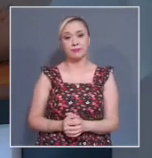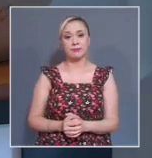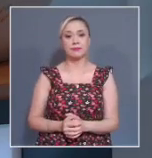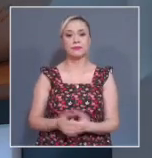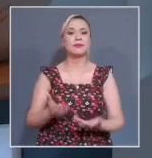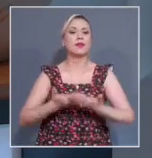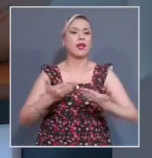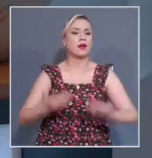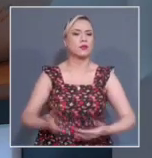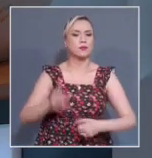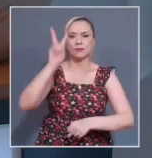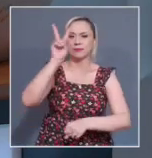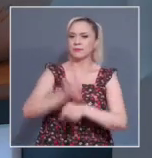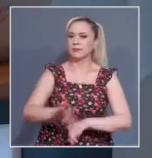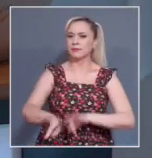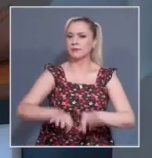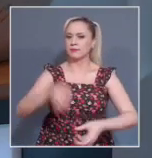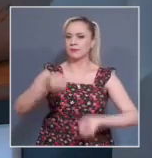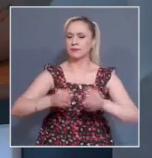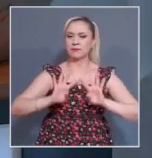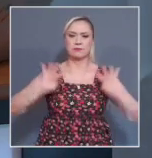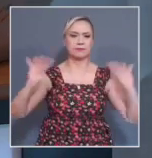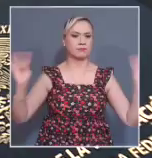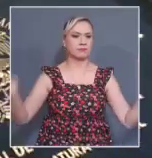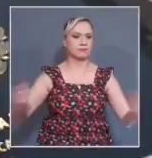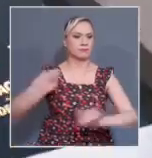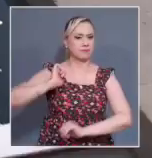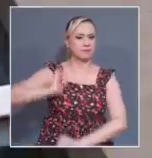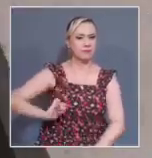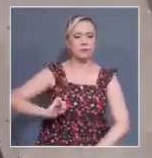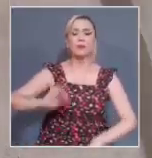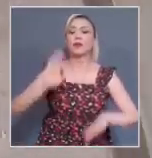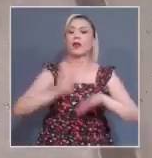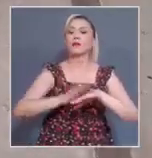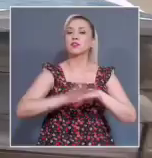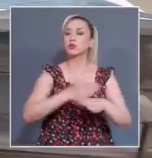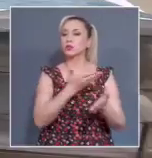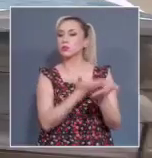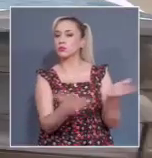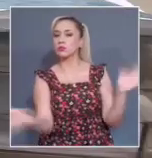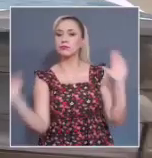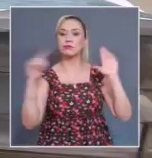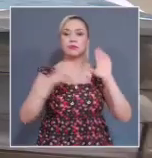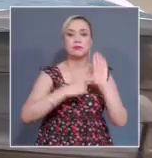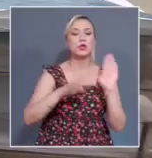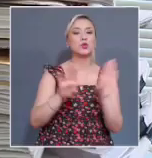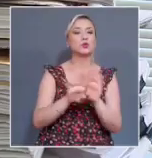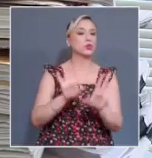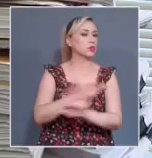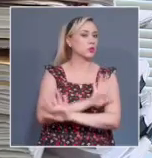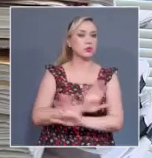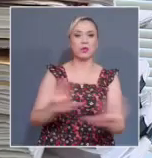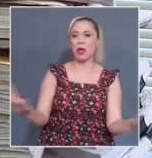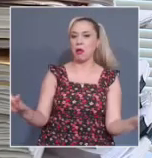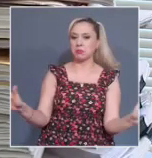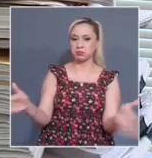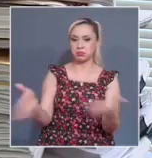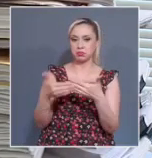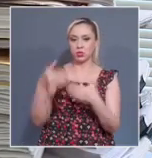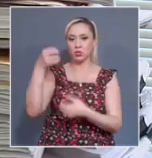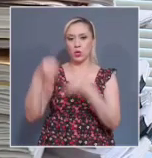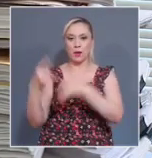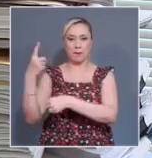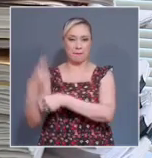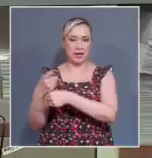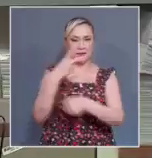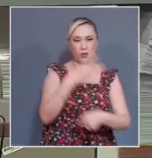Judicatura Federal dio a conocer el acuerdo en el que da a conocer la conclusión de funciones de los juzgados primero y segundo de distrito del